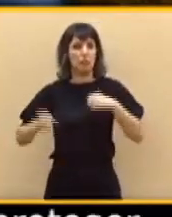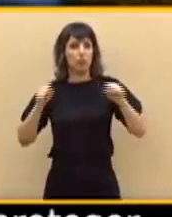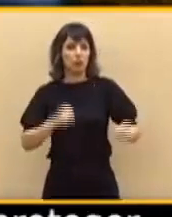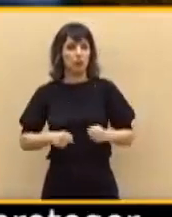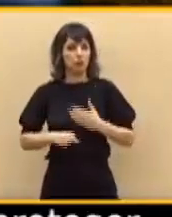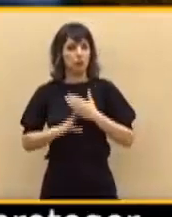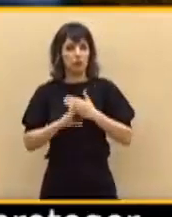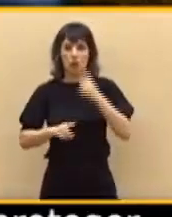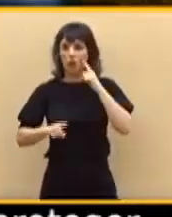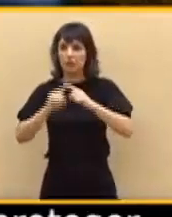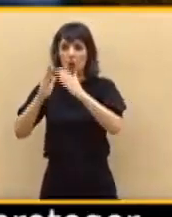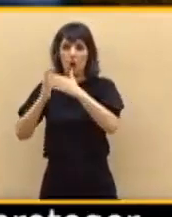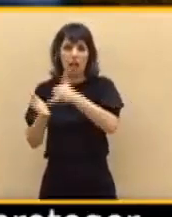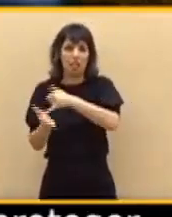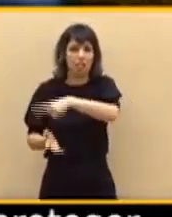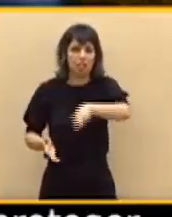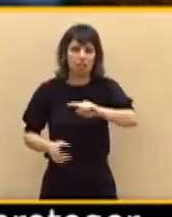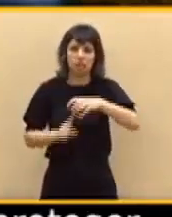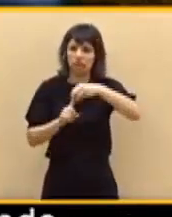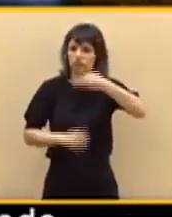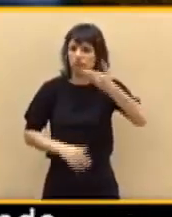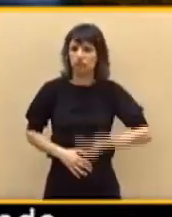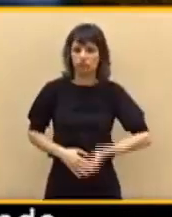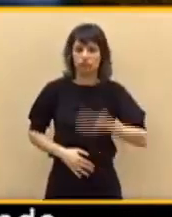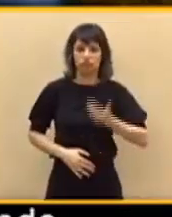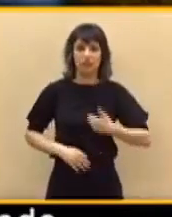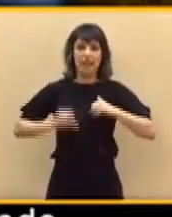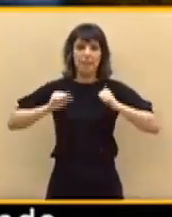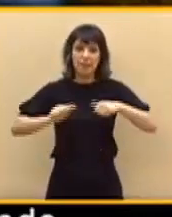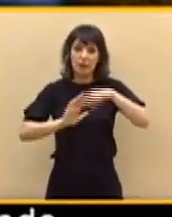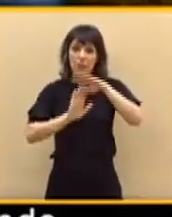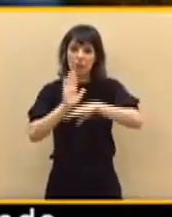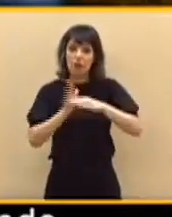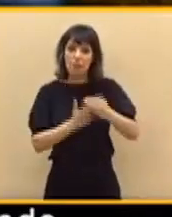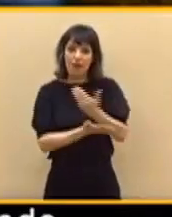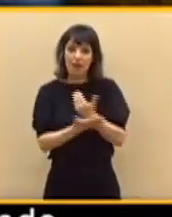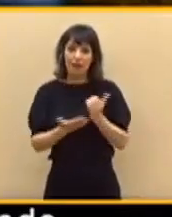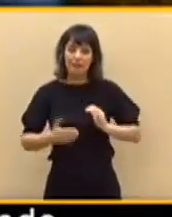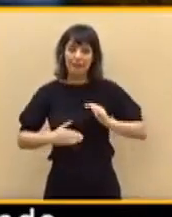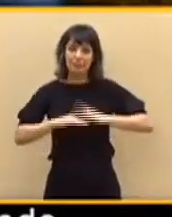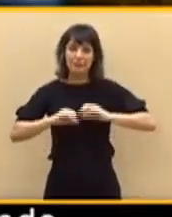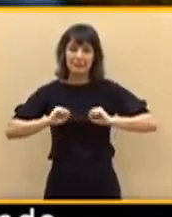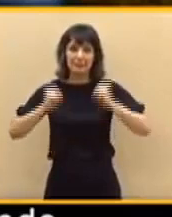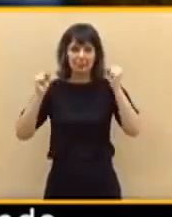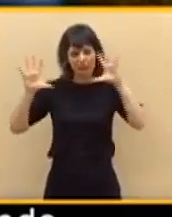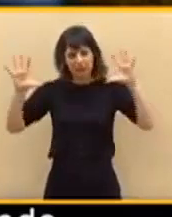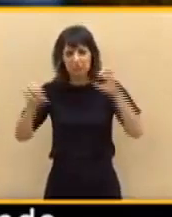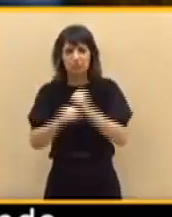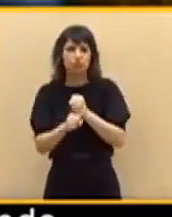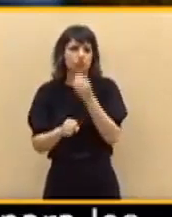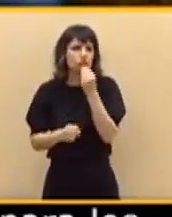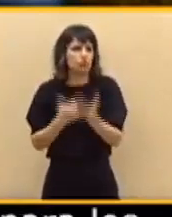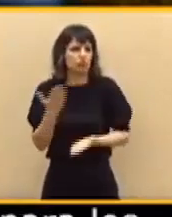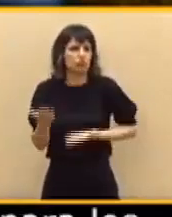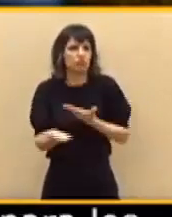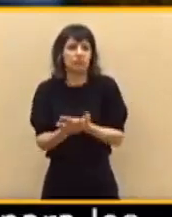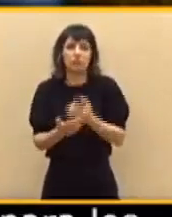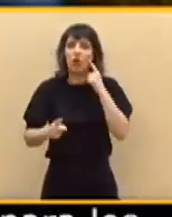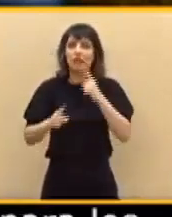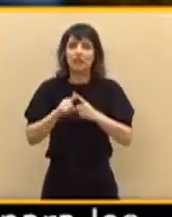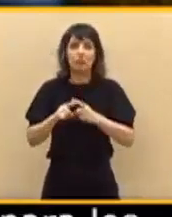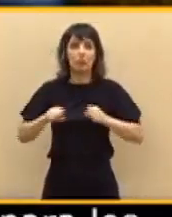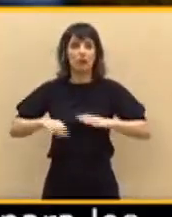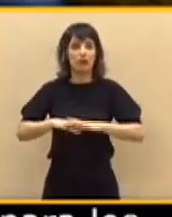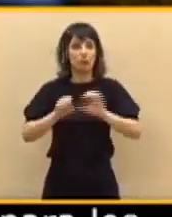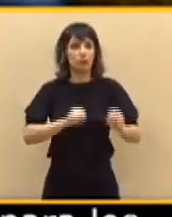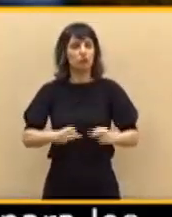particularmente crucial. Y la puesta en marcha de un programa de rentas mínimas focalizado es una contribución importante para ampliar la red de protección social